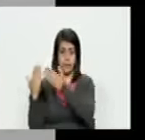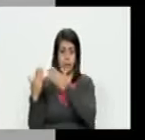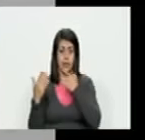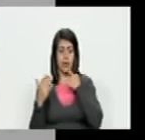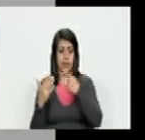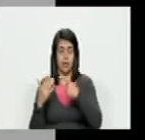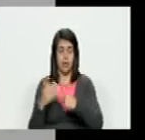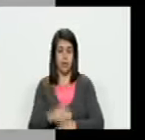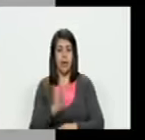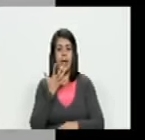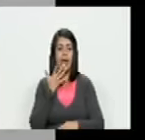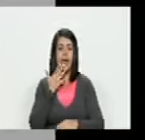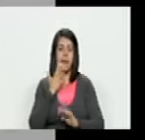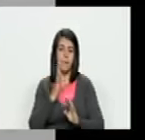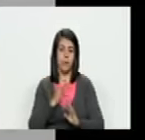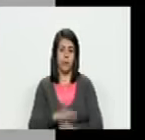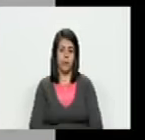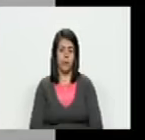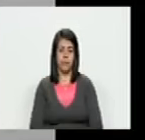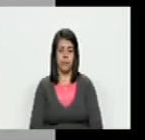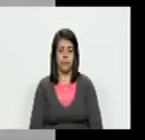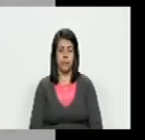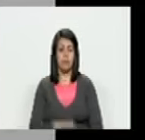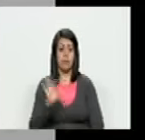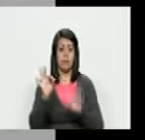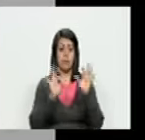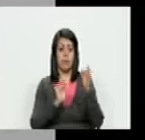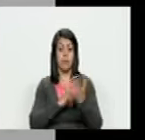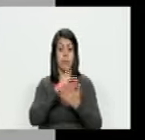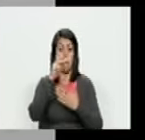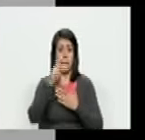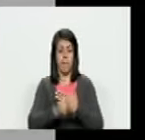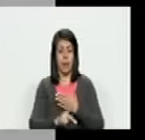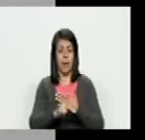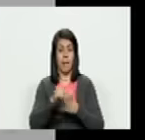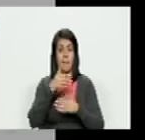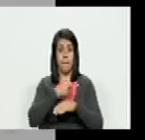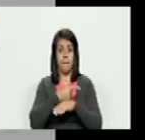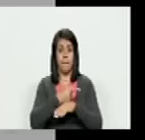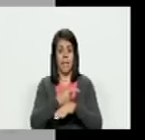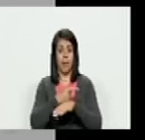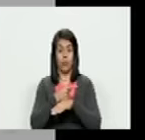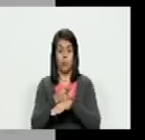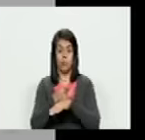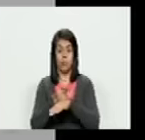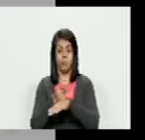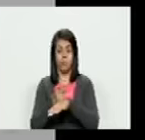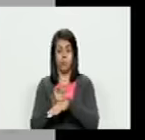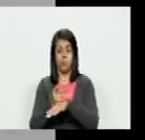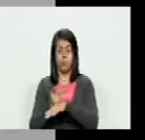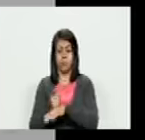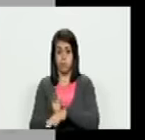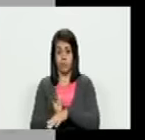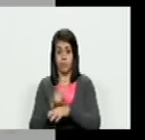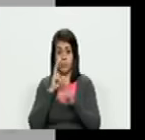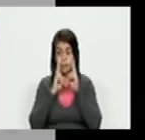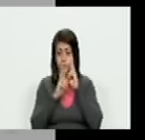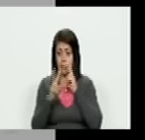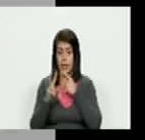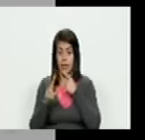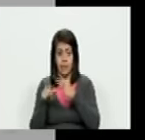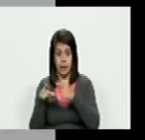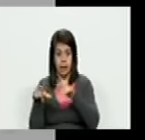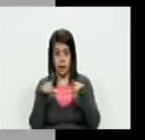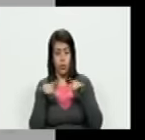dice un ejemplo de la elección de un plan de elección minuto a minuto le dicen al observador local